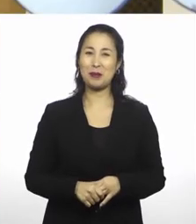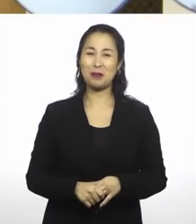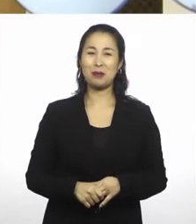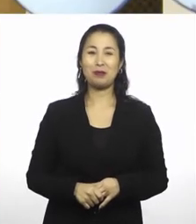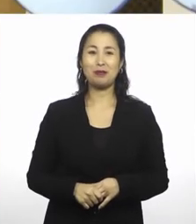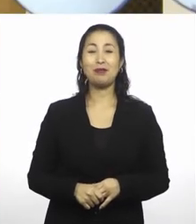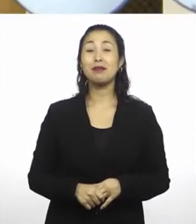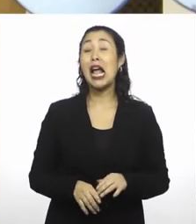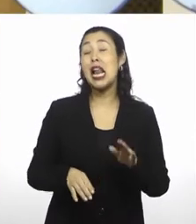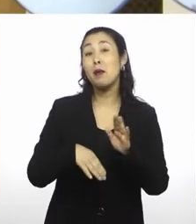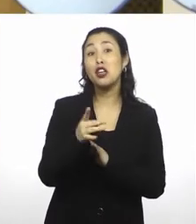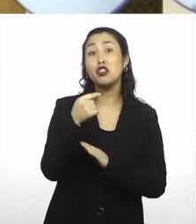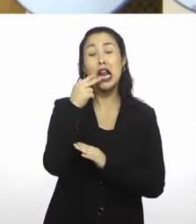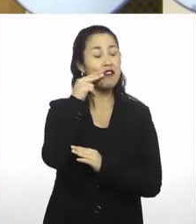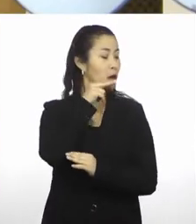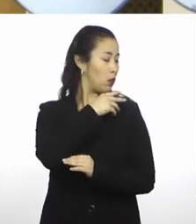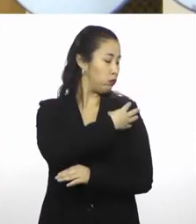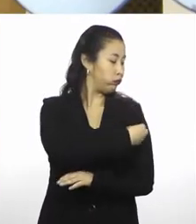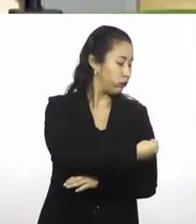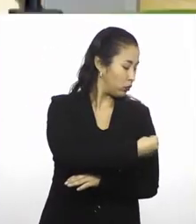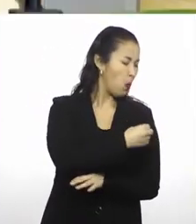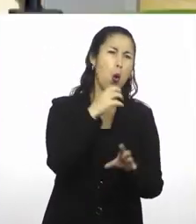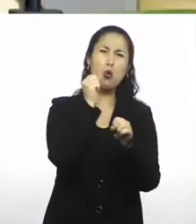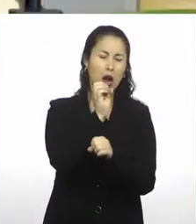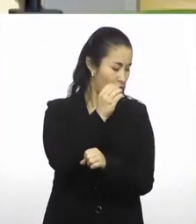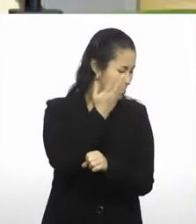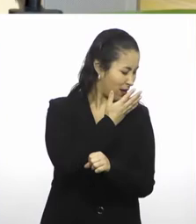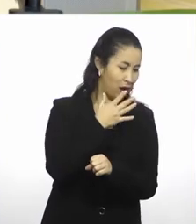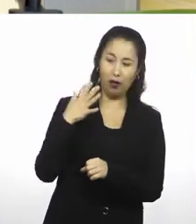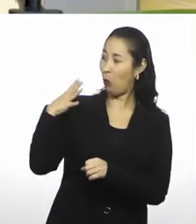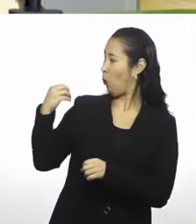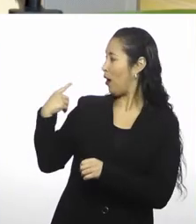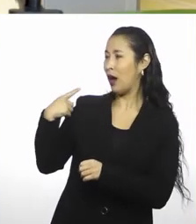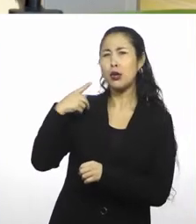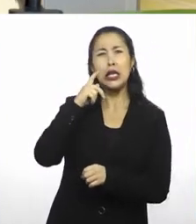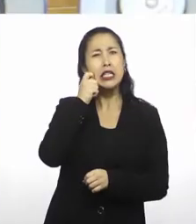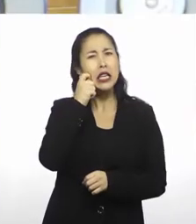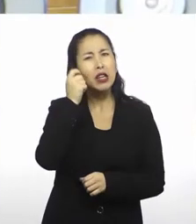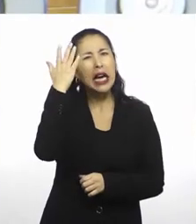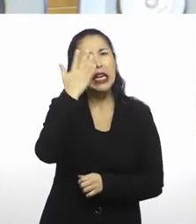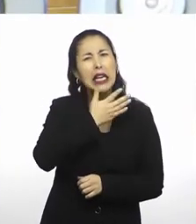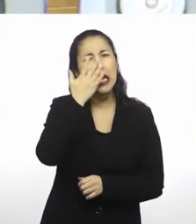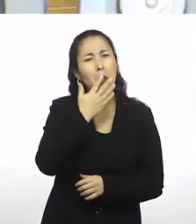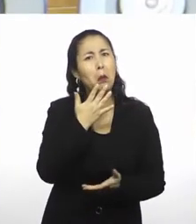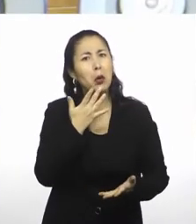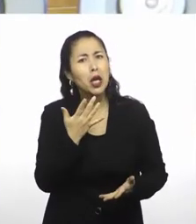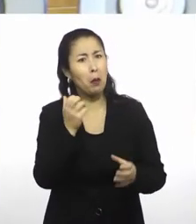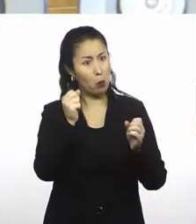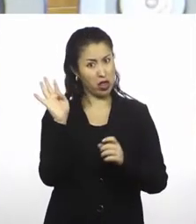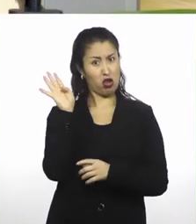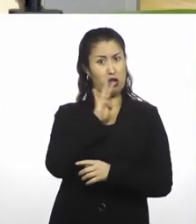Generalmente vemos nuestra sombra oscura o negra, podríamos decir. Pero, ¿qué significa que sea de color negro? Pero, ¿podría ser de colores?